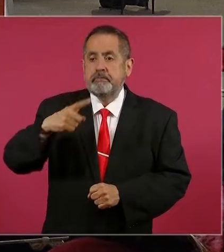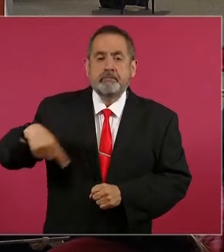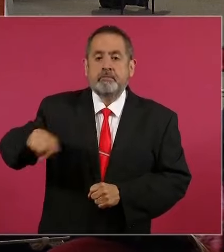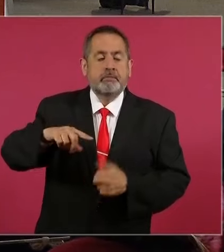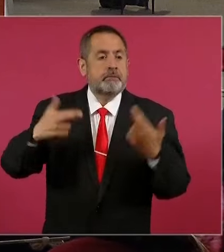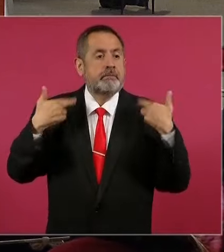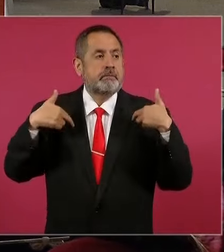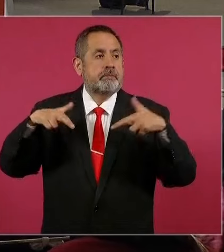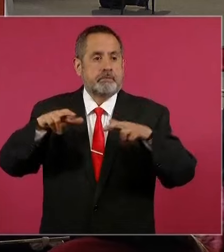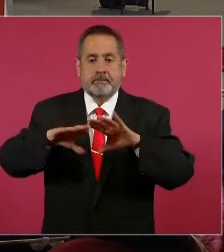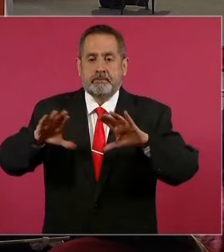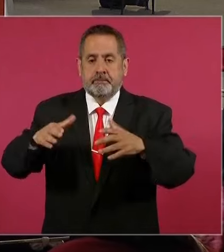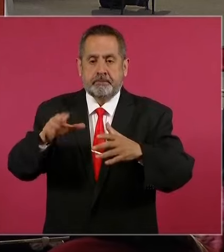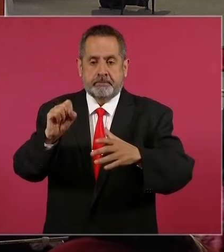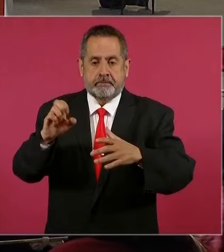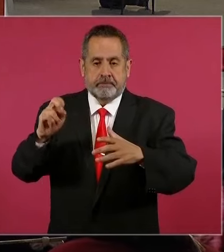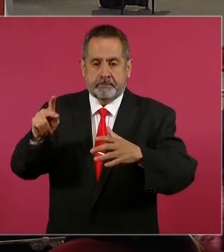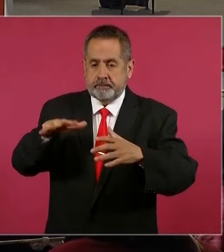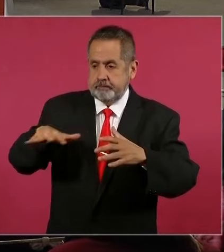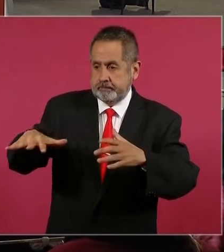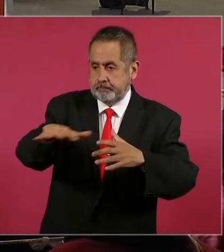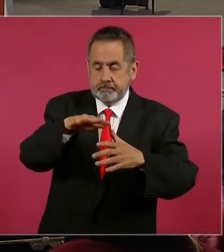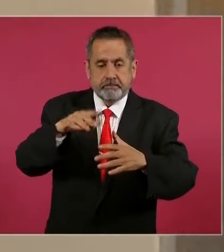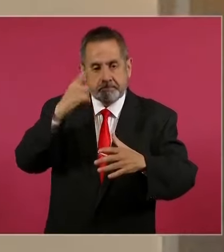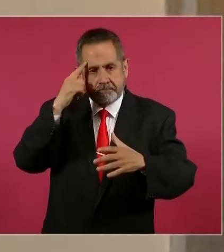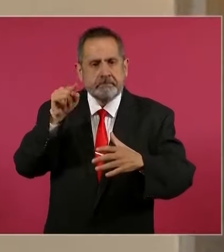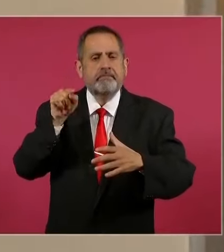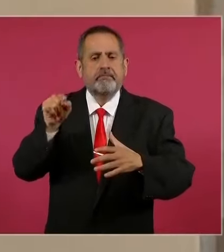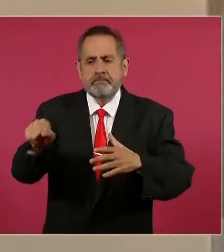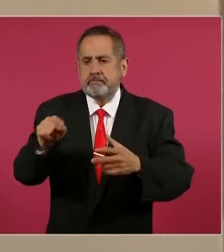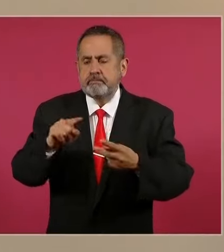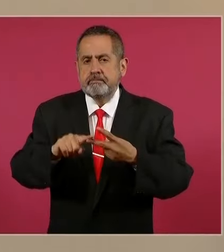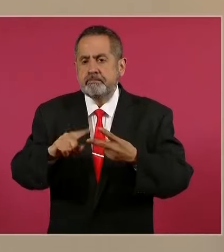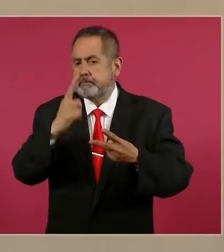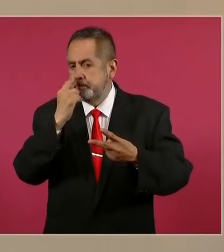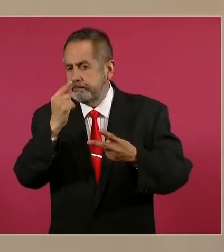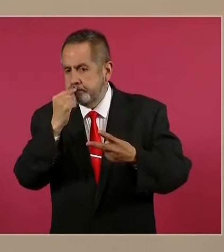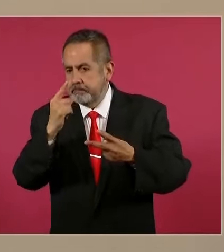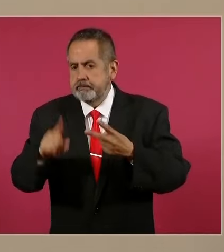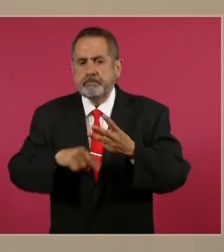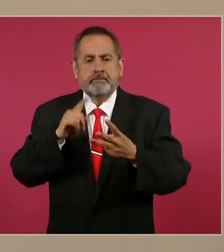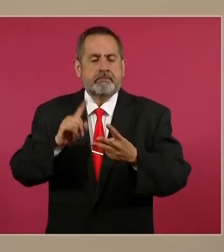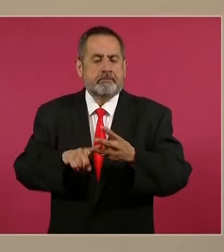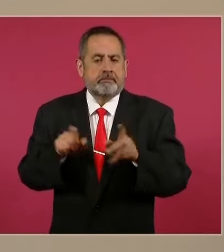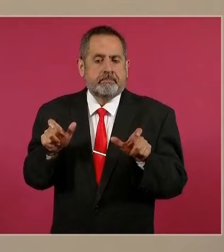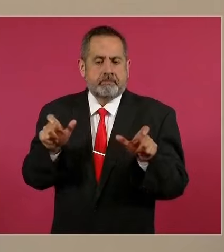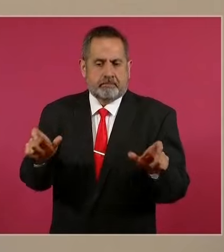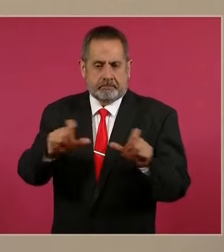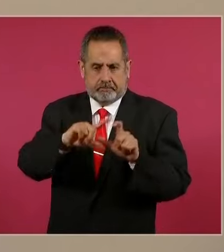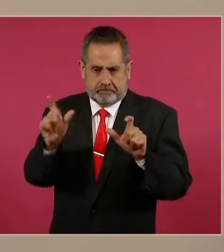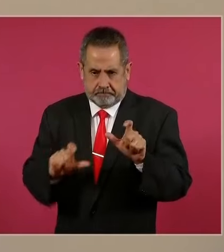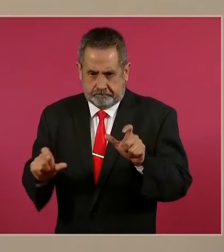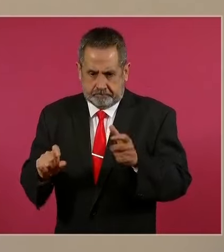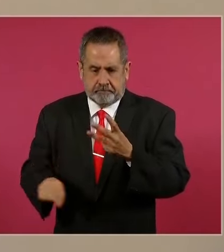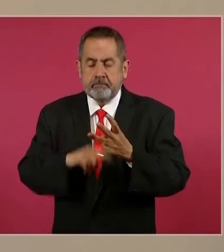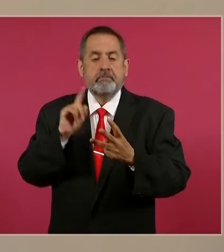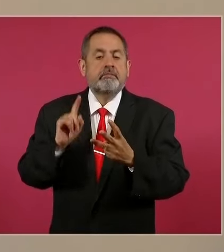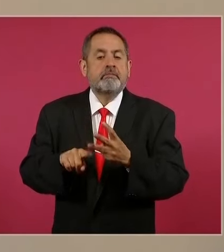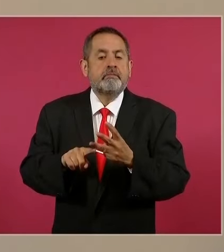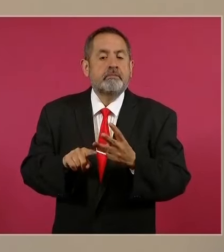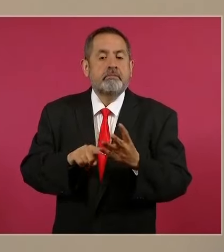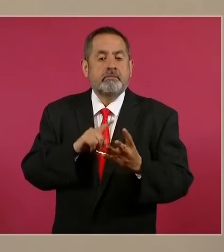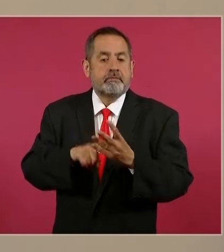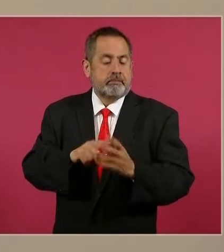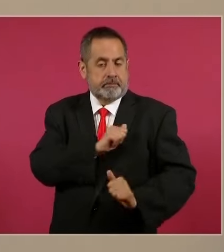del nivel básico de tiempo completo, para policías, para guardias nacionales, para integrantes de las